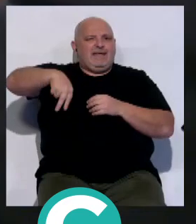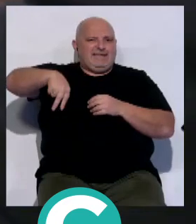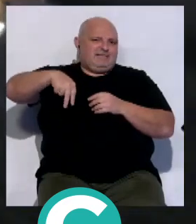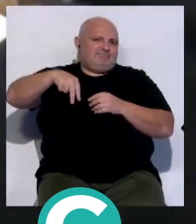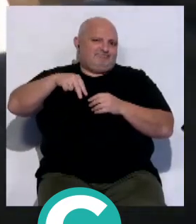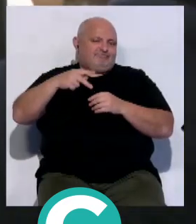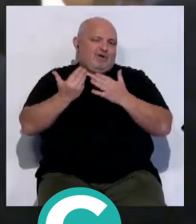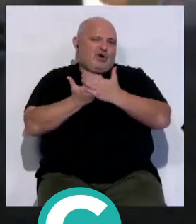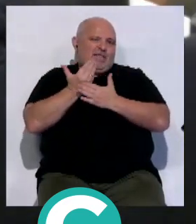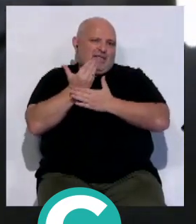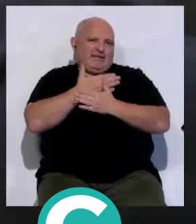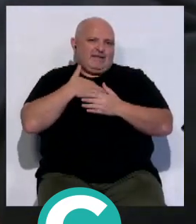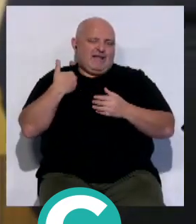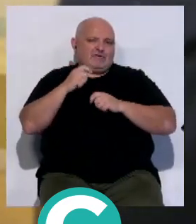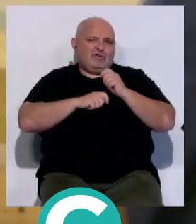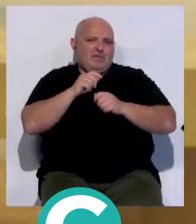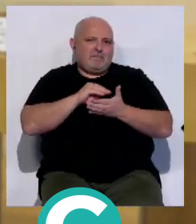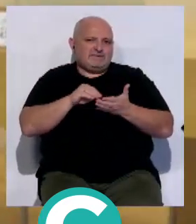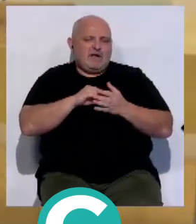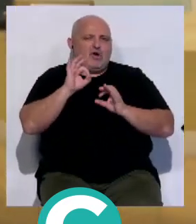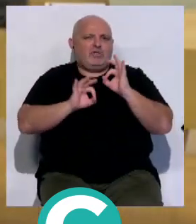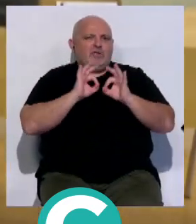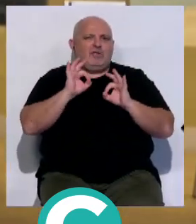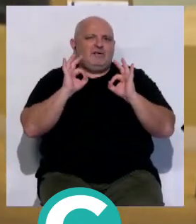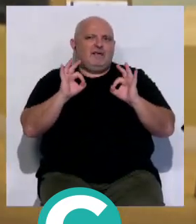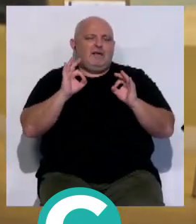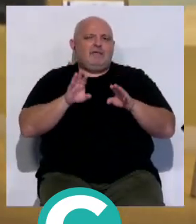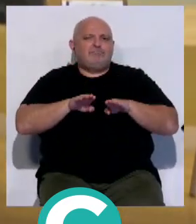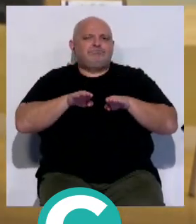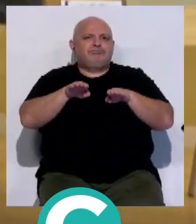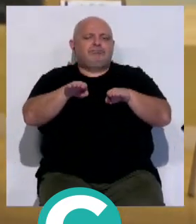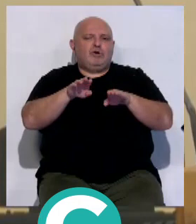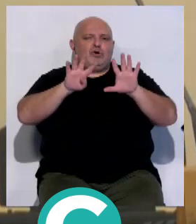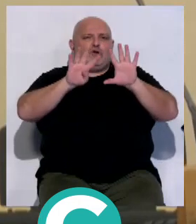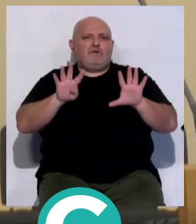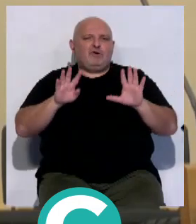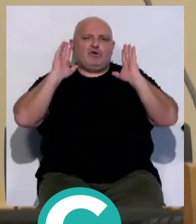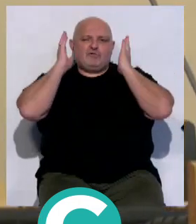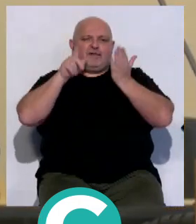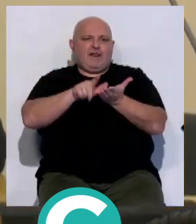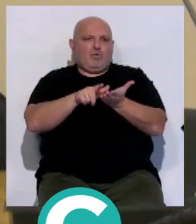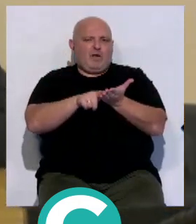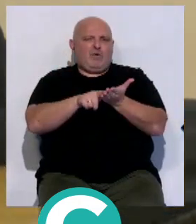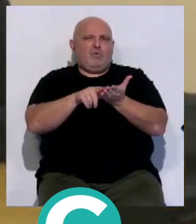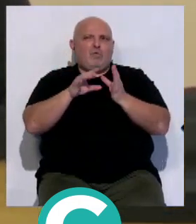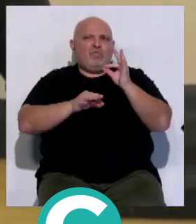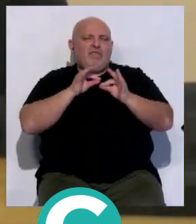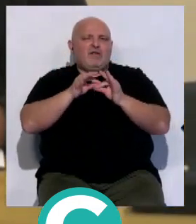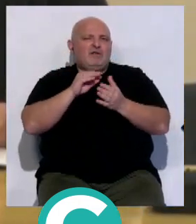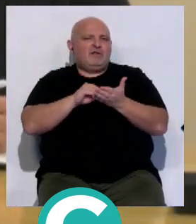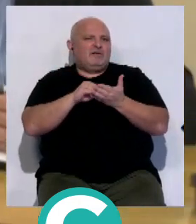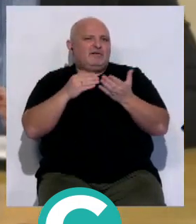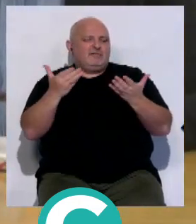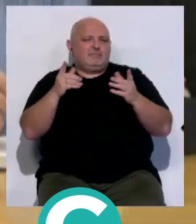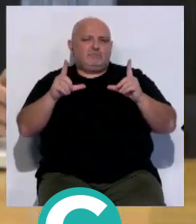el nombre de las jornadas que la Asociación de la Prensa de Cádiz ha organizado de forma paralela al IX Congreso de la Lengua, un ciclo donde el periodismo